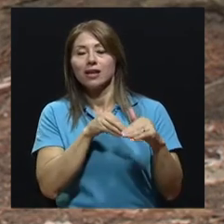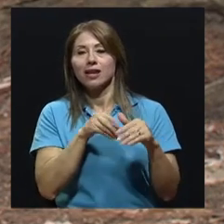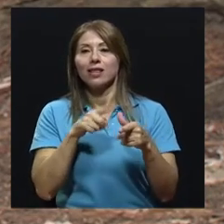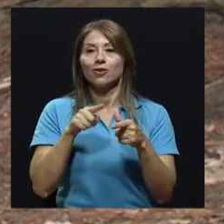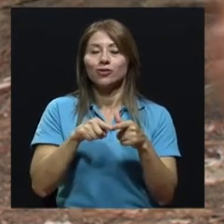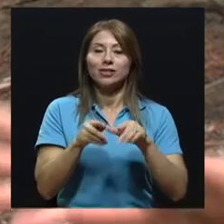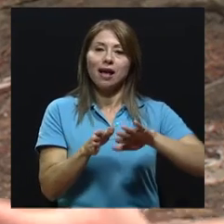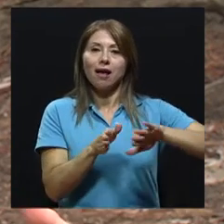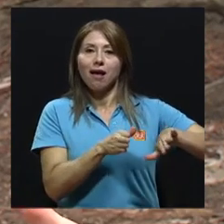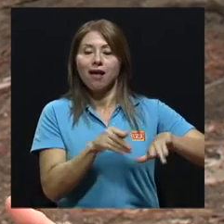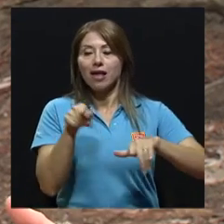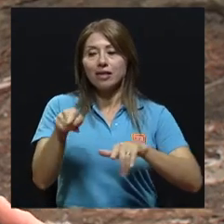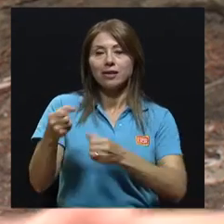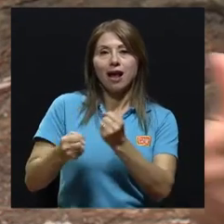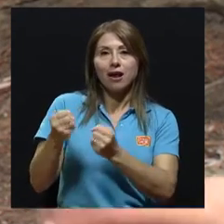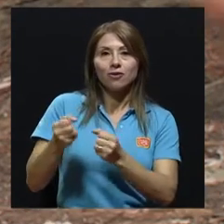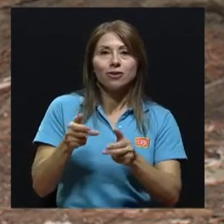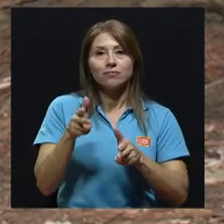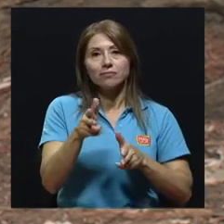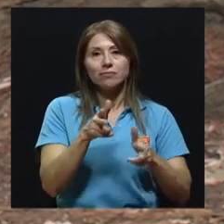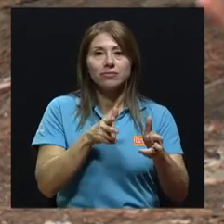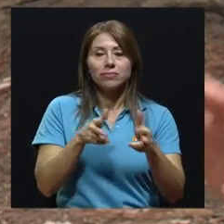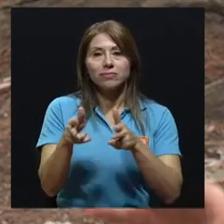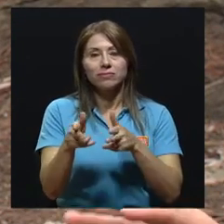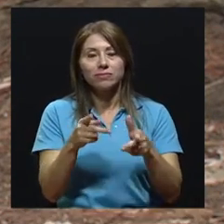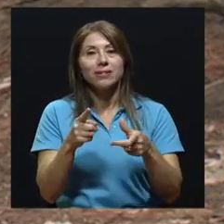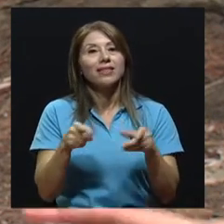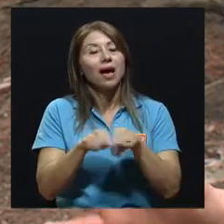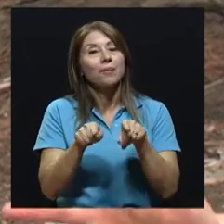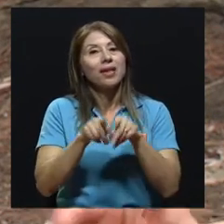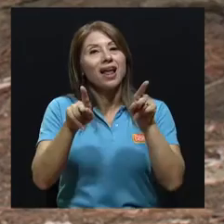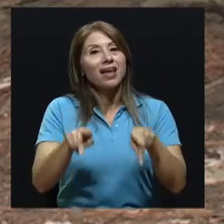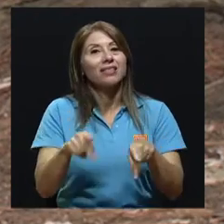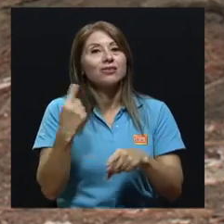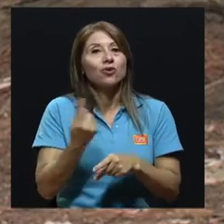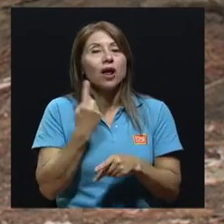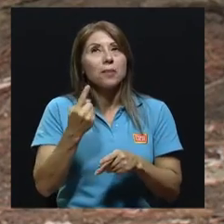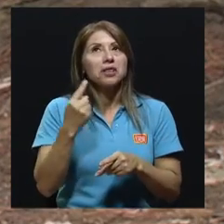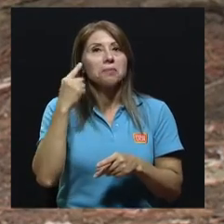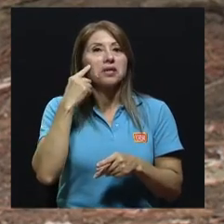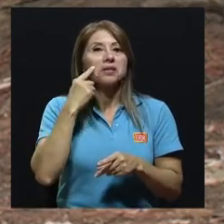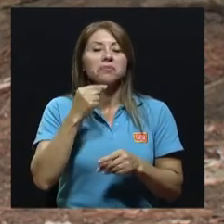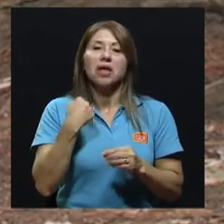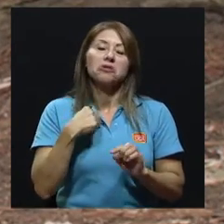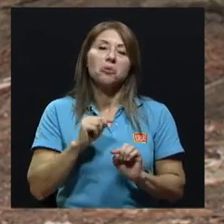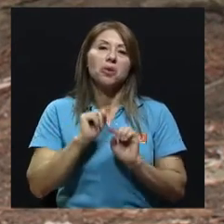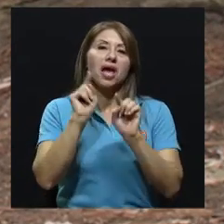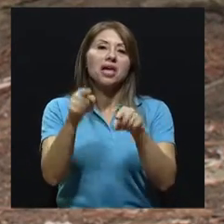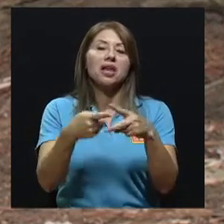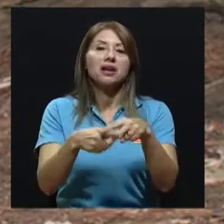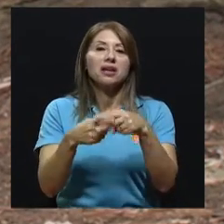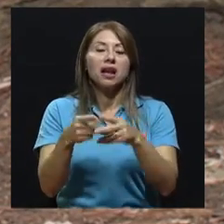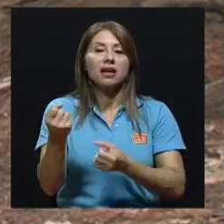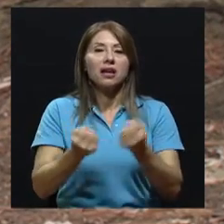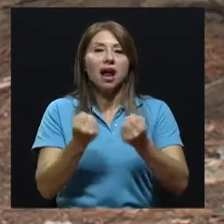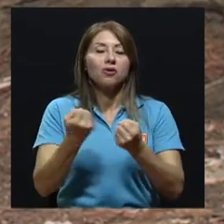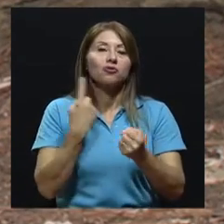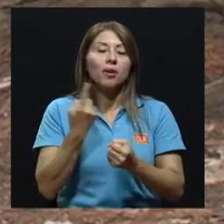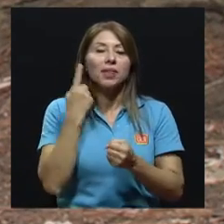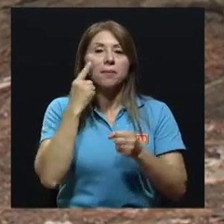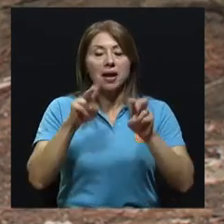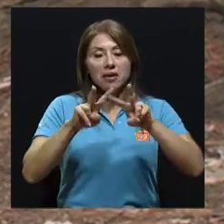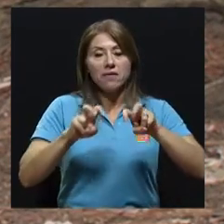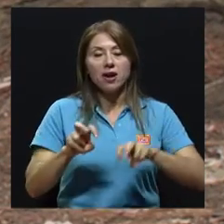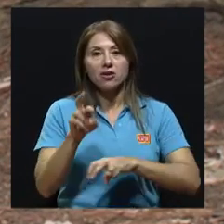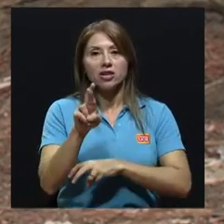atienen a darle mantenimiento para ir a la Viteve y ya me despreocupo del vehículo y así no debería funcionar. Y en vez de apostar por otro tipo de medio, ¿verdad Félix?